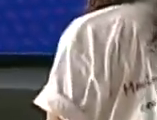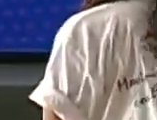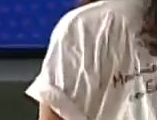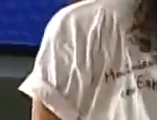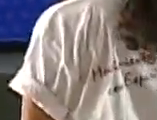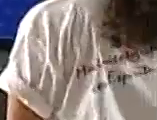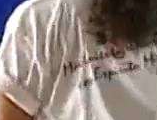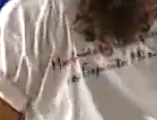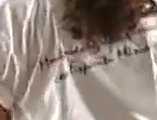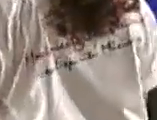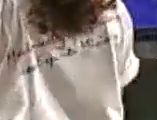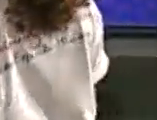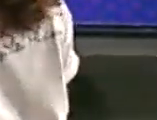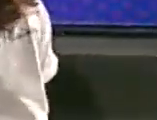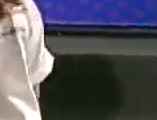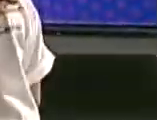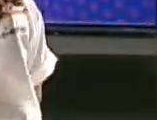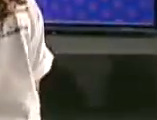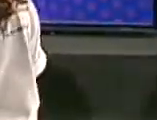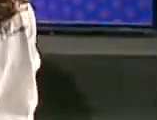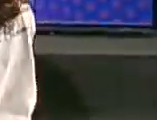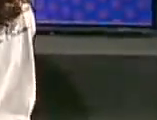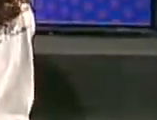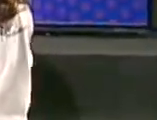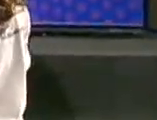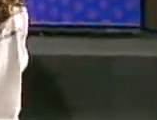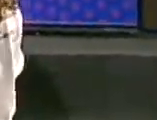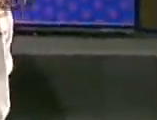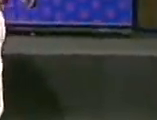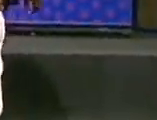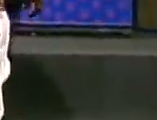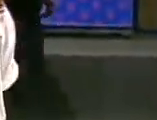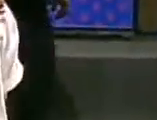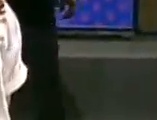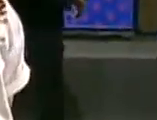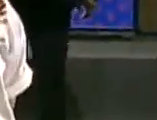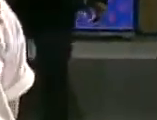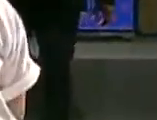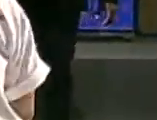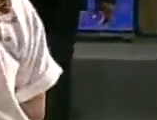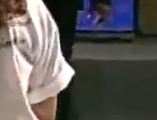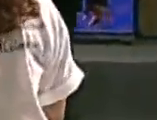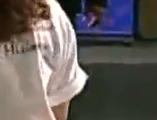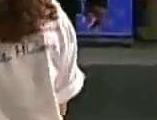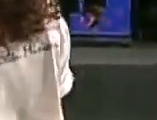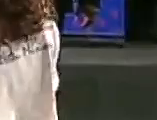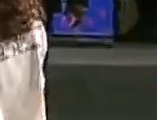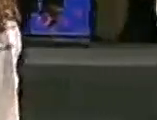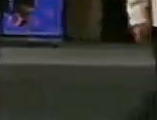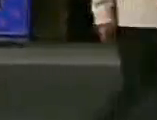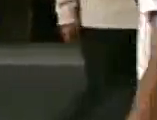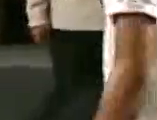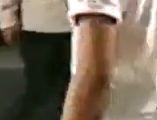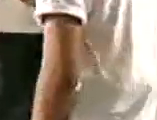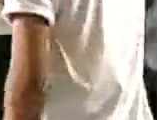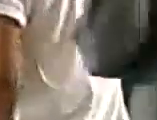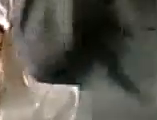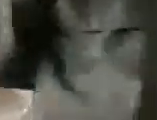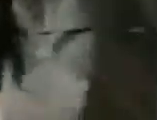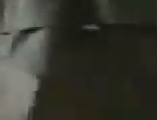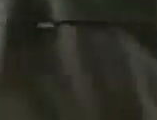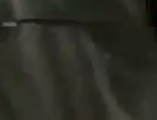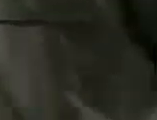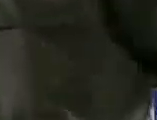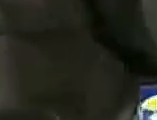y para incluir a quienes habían sido olvidados por la Cuarta República. Desde entonces millones han